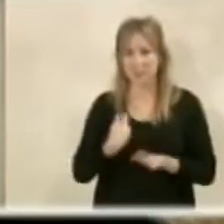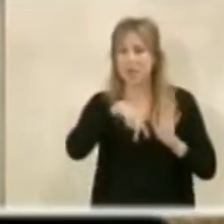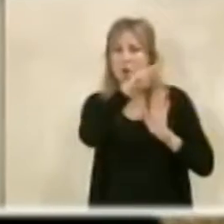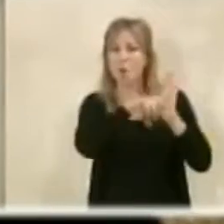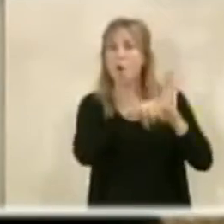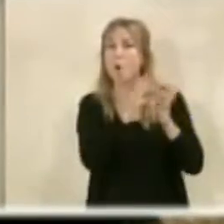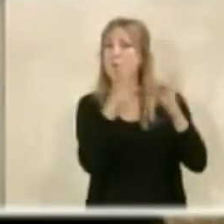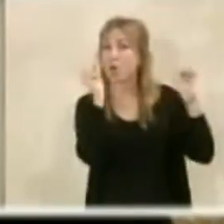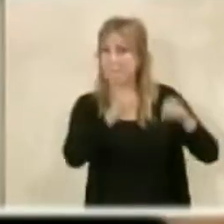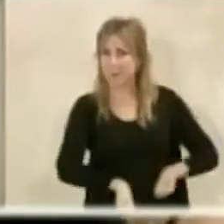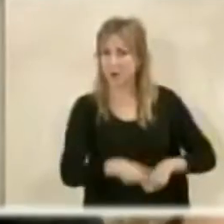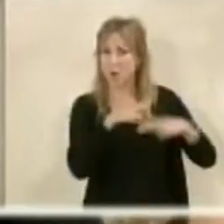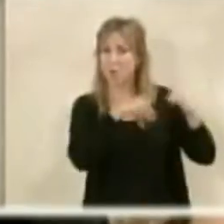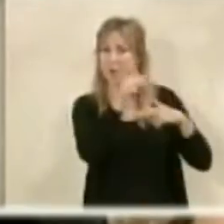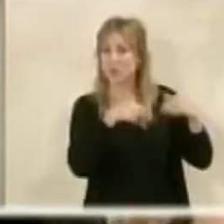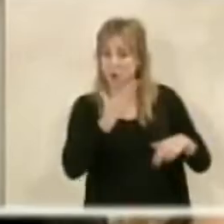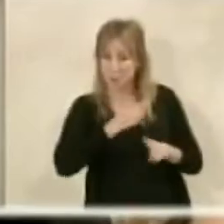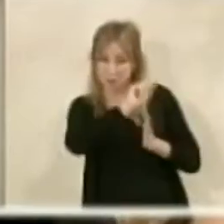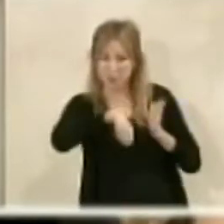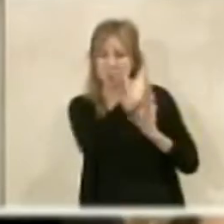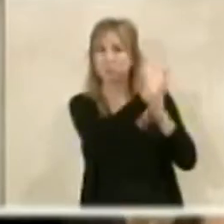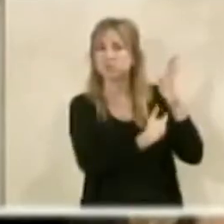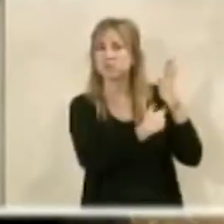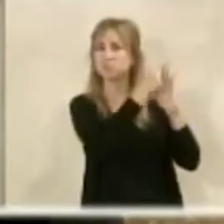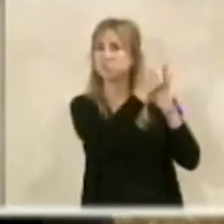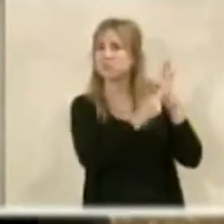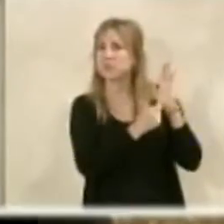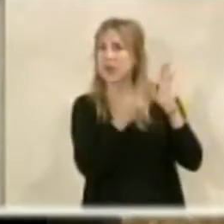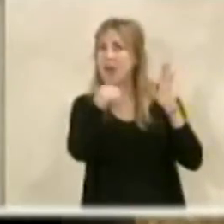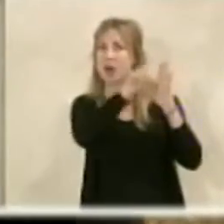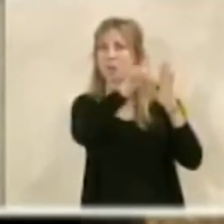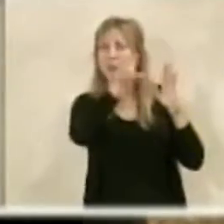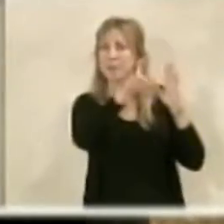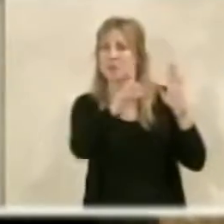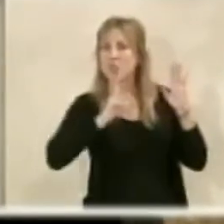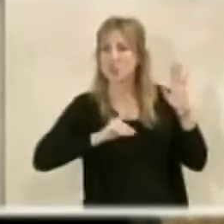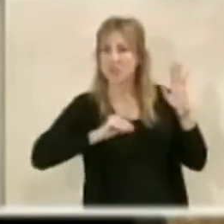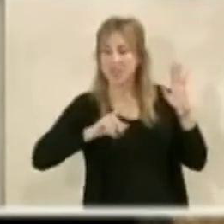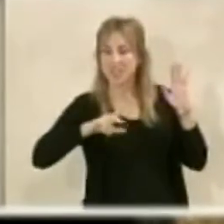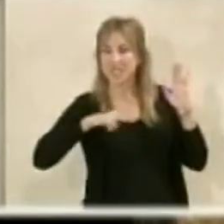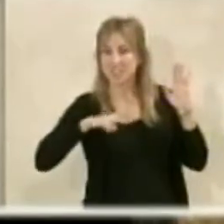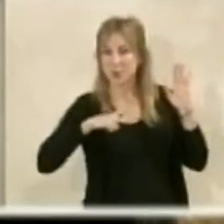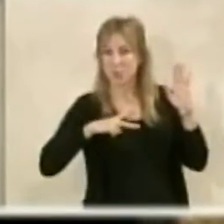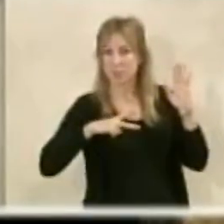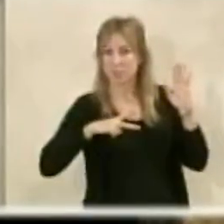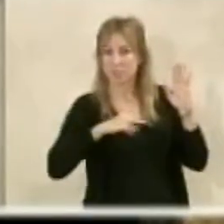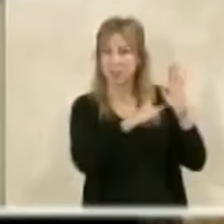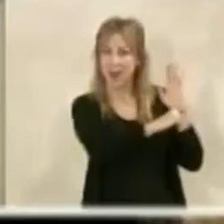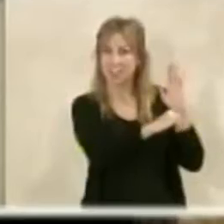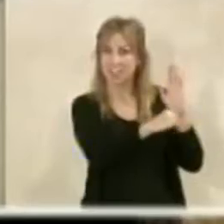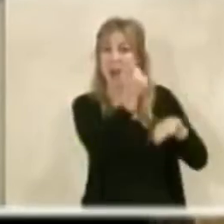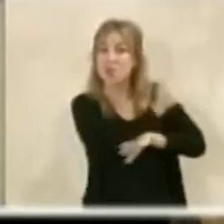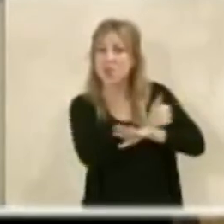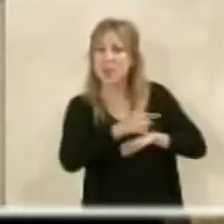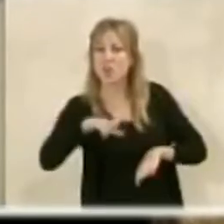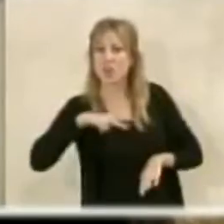urbanístico que firmó el Ayuntamiento, esta promotora le debe al Ayuntamiento, no al Ayuntamiento, a todos los ciudadanos de Almería, por ese convenio